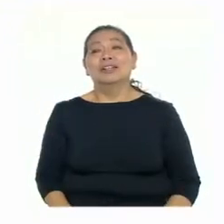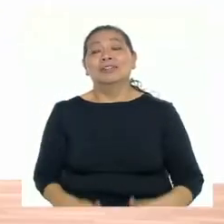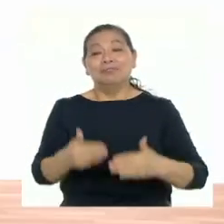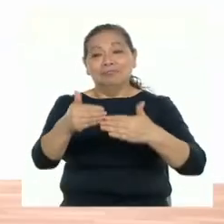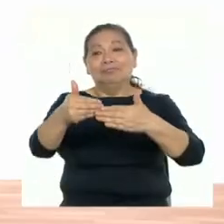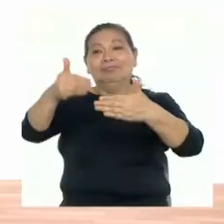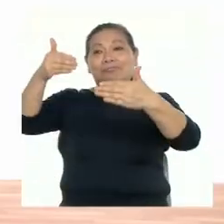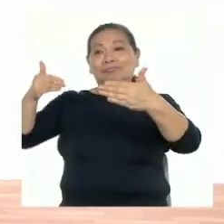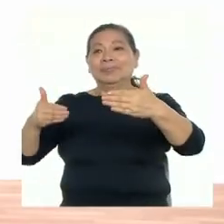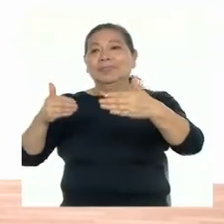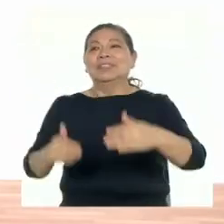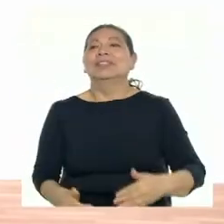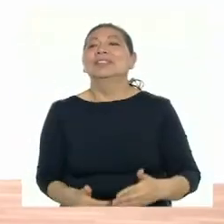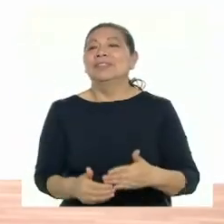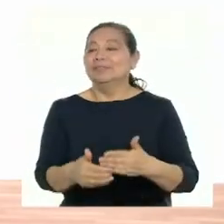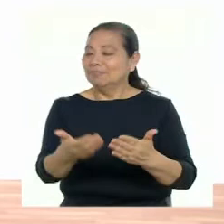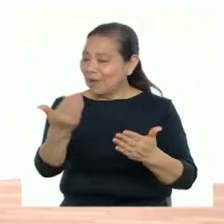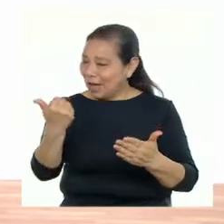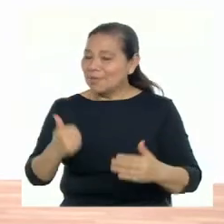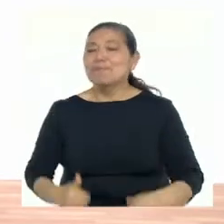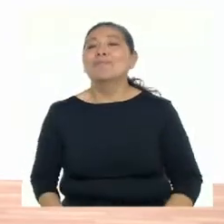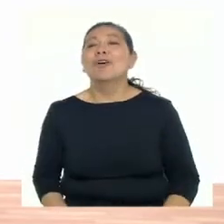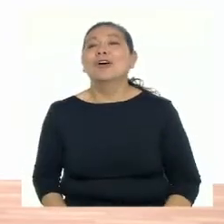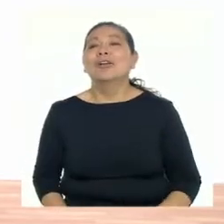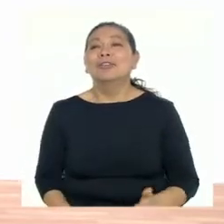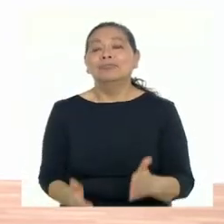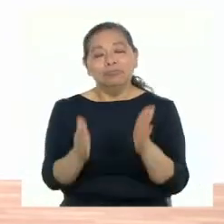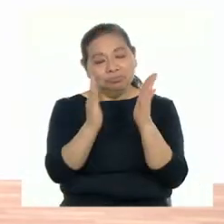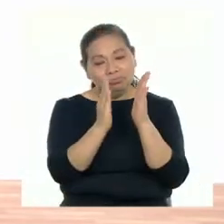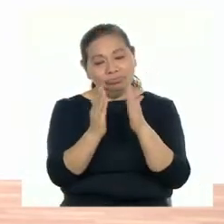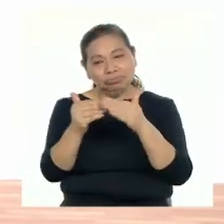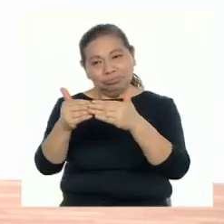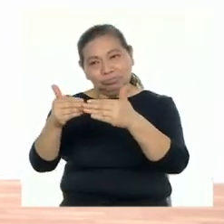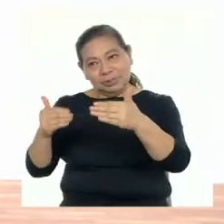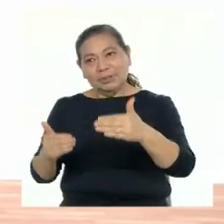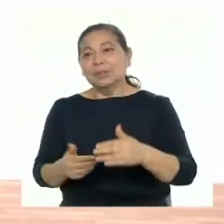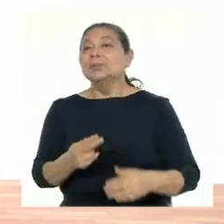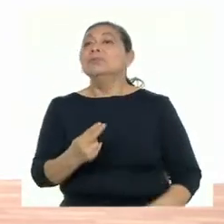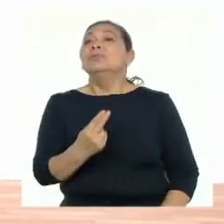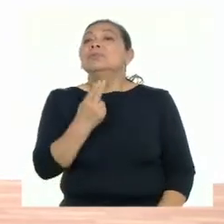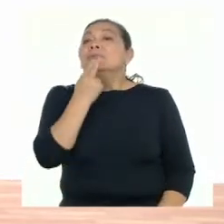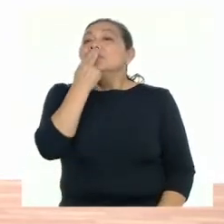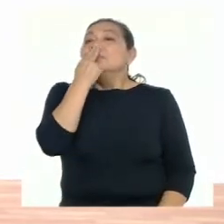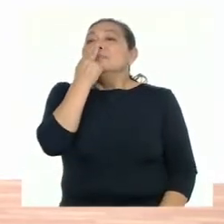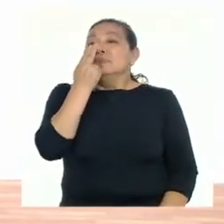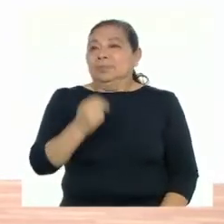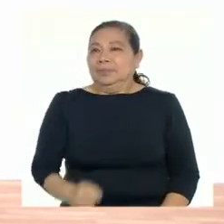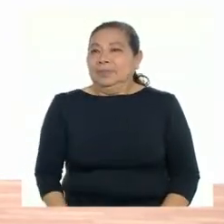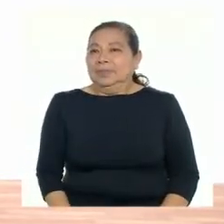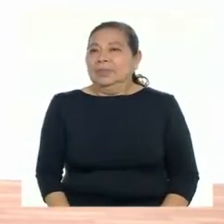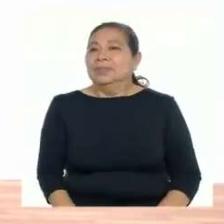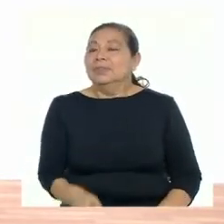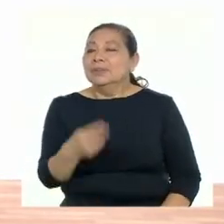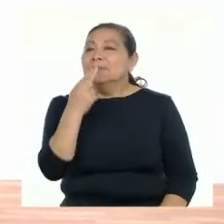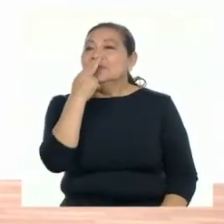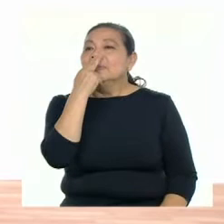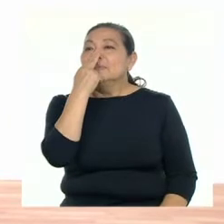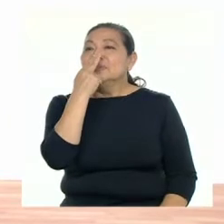hacia atrás. Hacia atrás. Que haya coordinación. ¡Respiramos! Vamos a respirar.